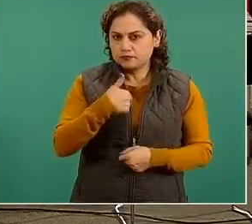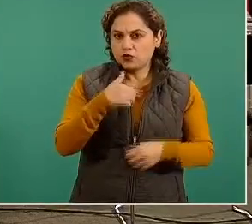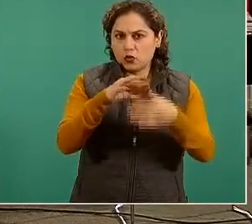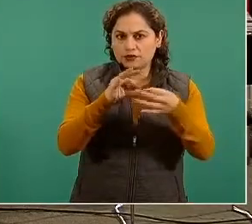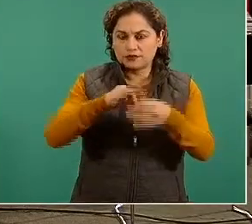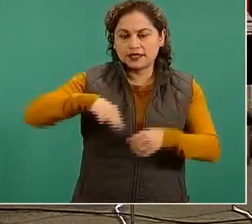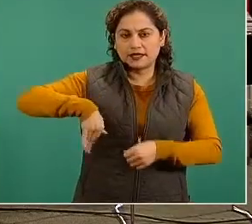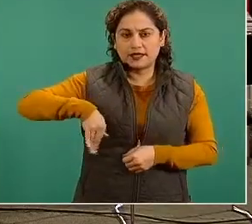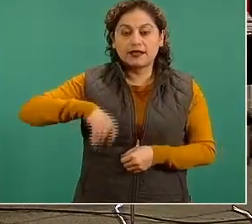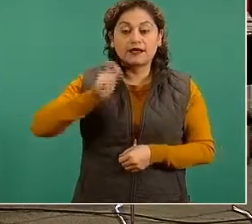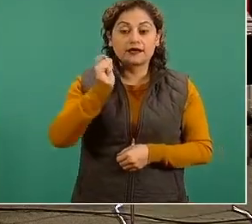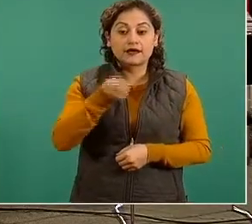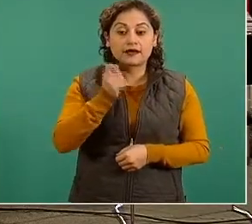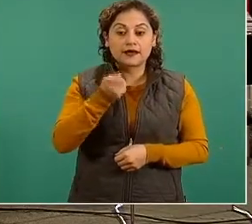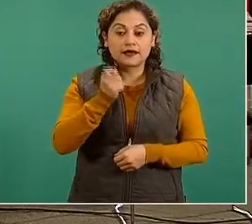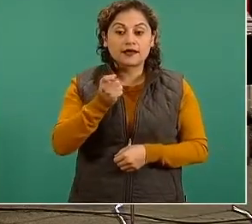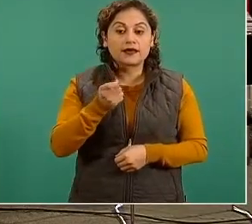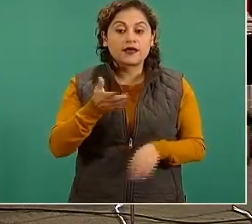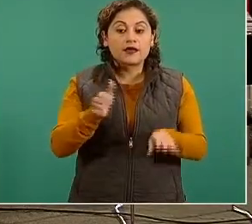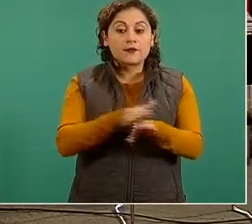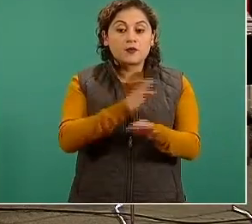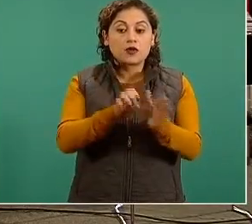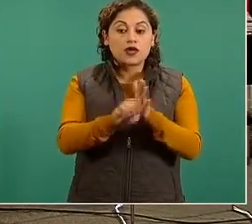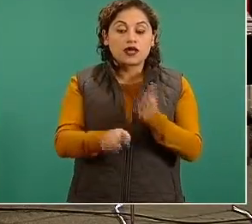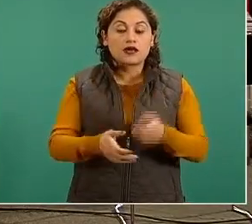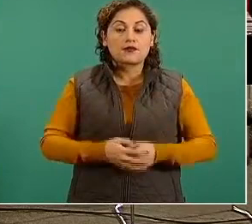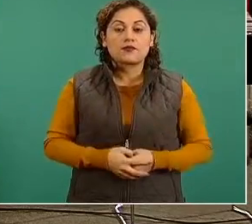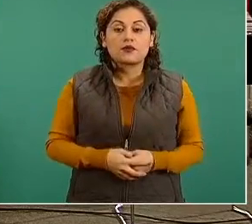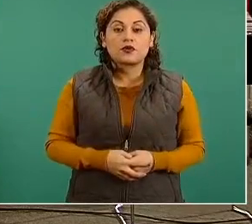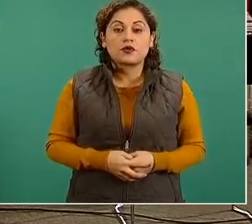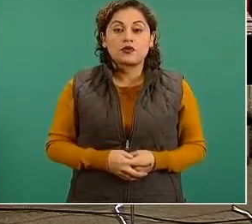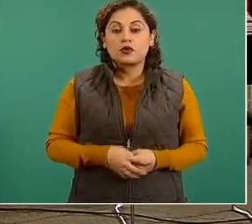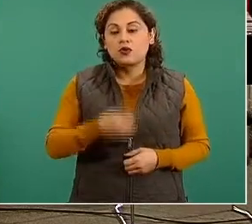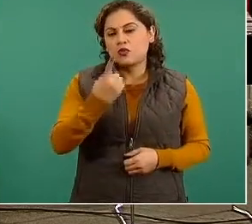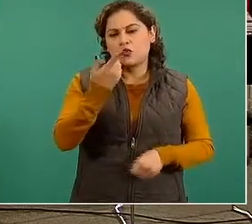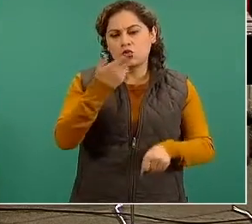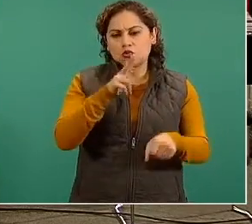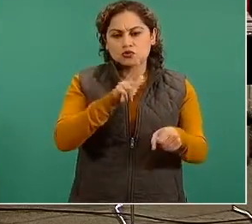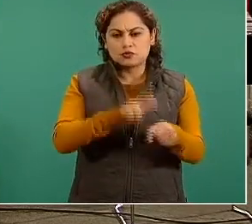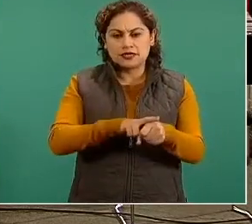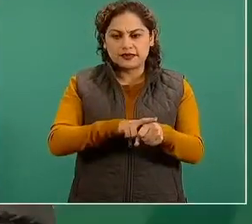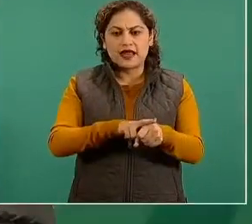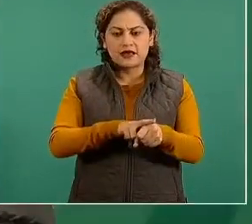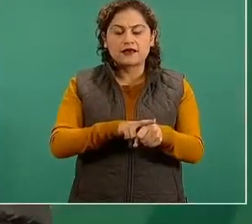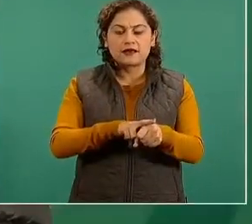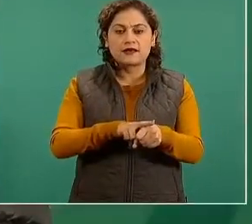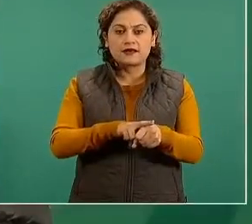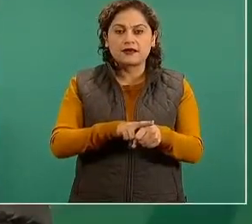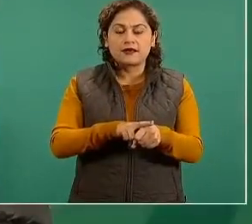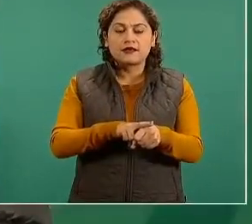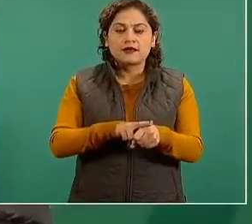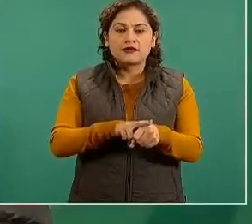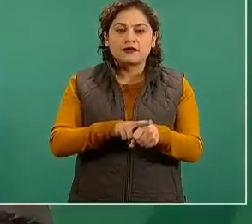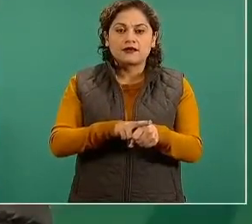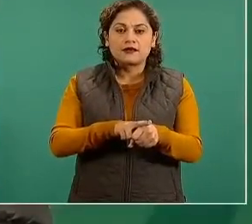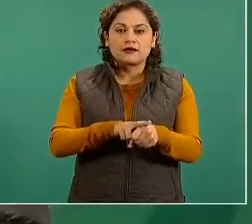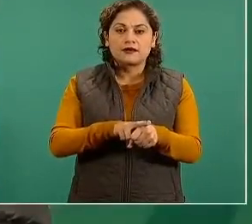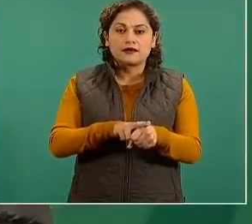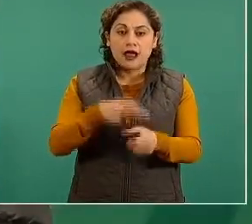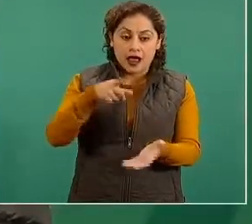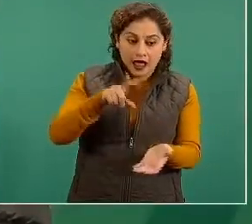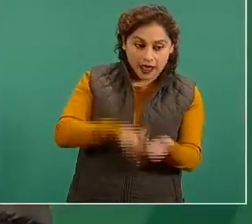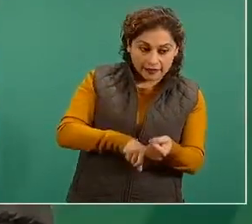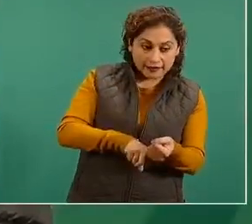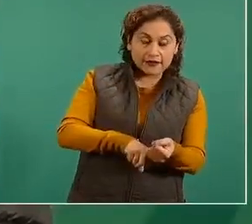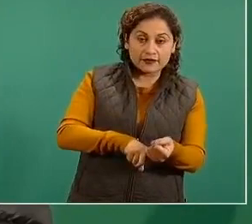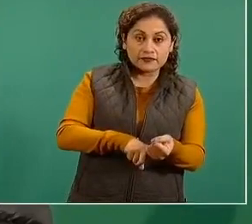si un hospital tiene cien personas en el censo de del hospital